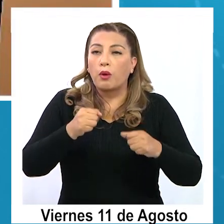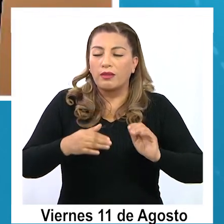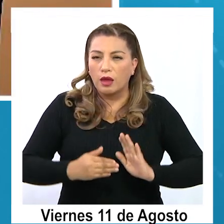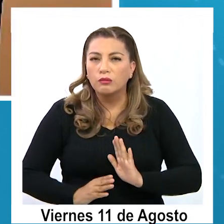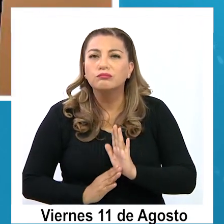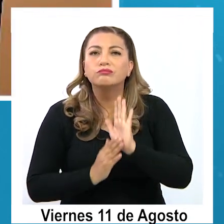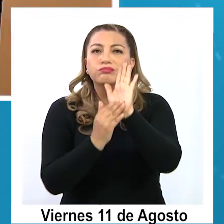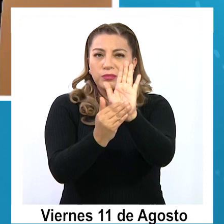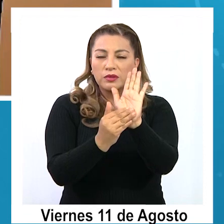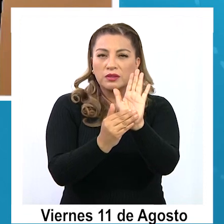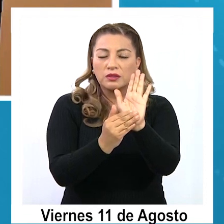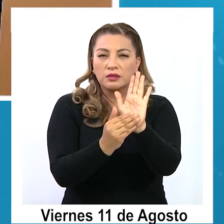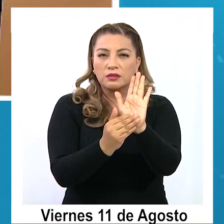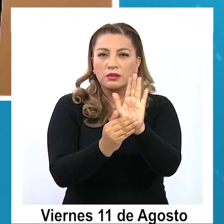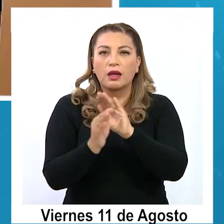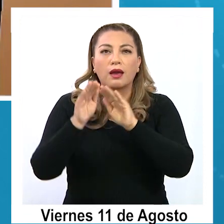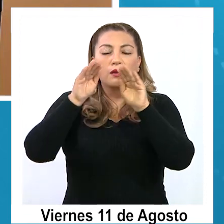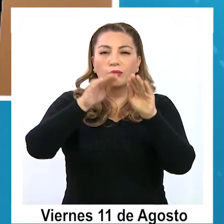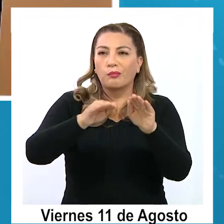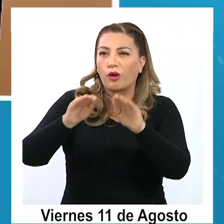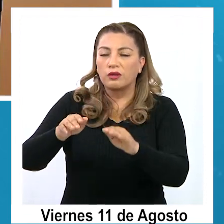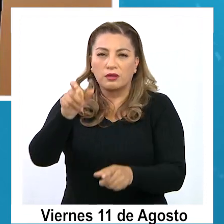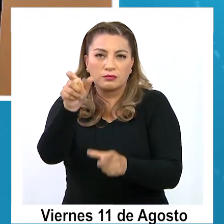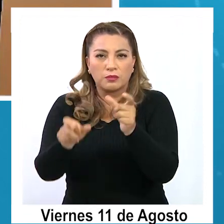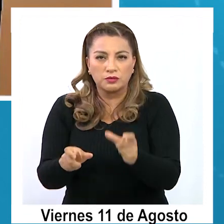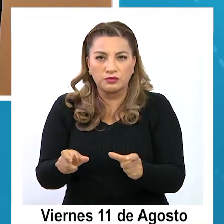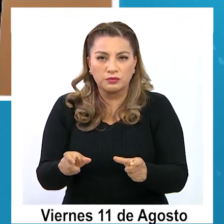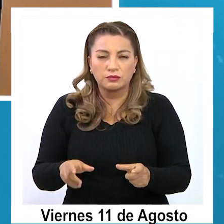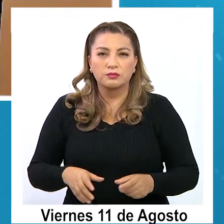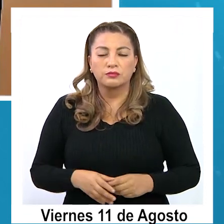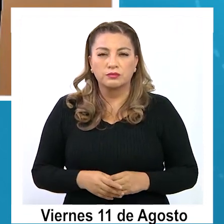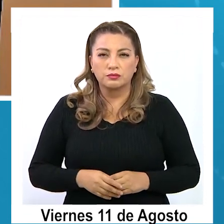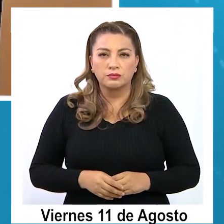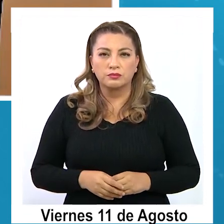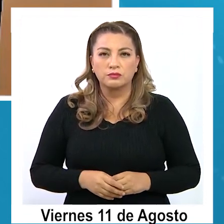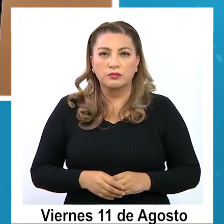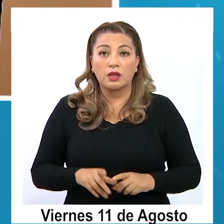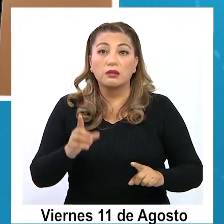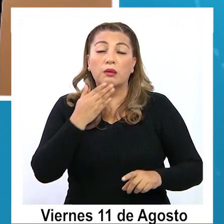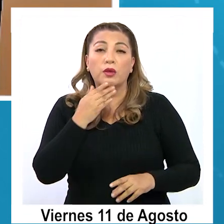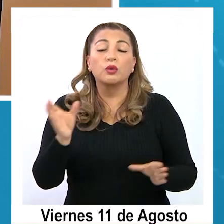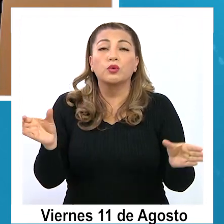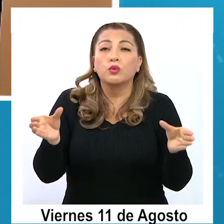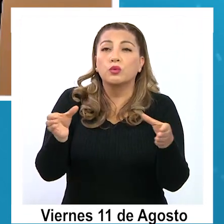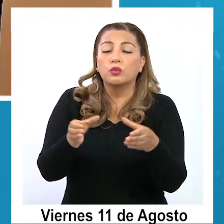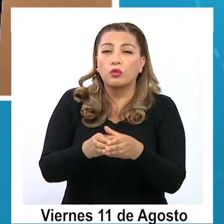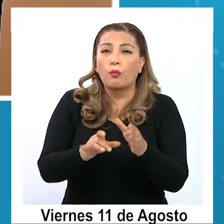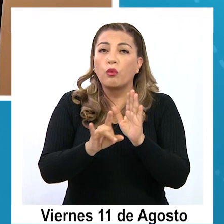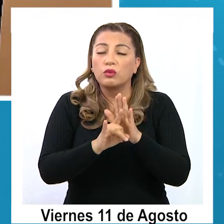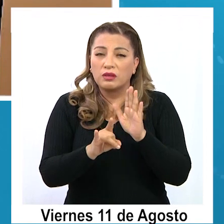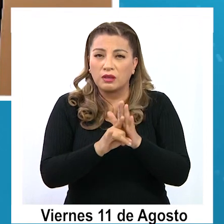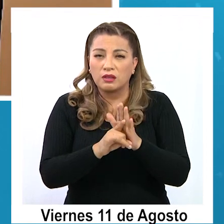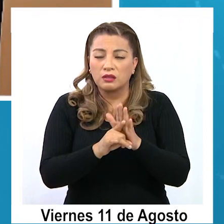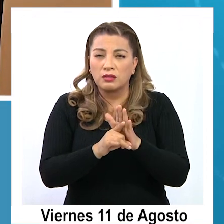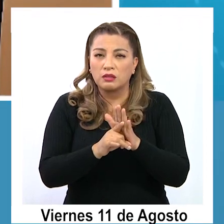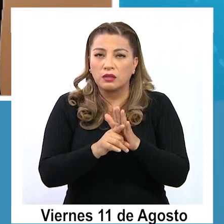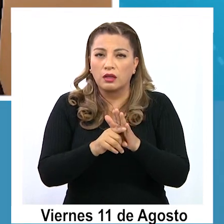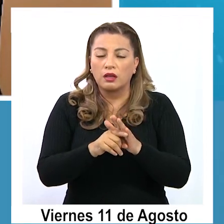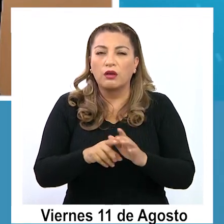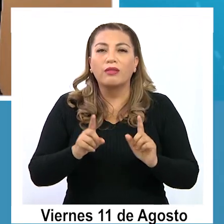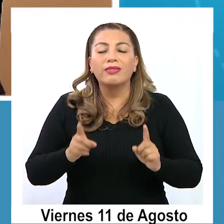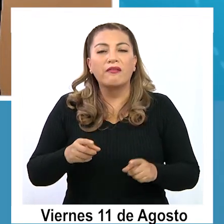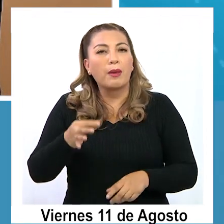y que intervengan aquellos, aquellas unidades o aquellas áreas que son las que tienen que